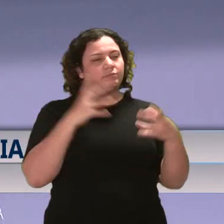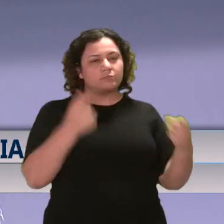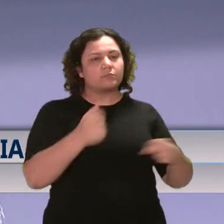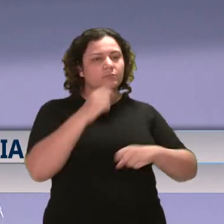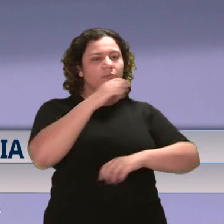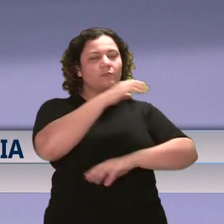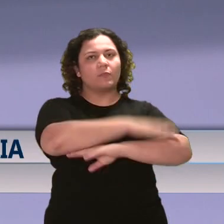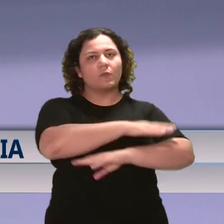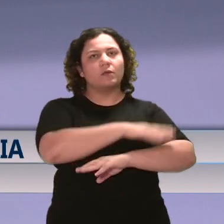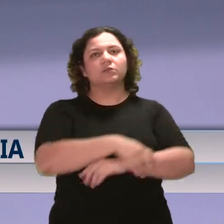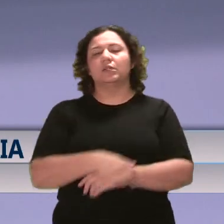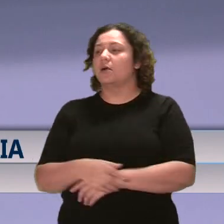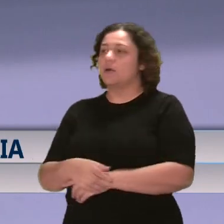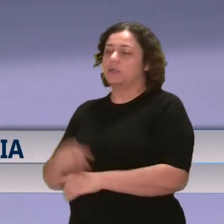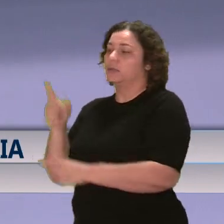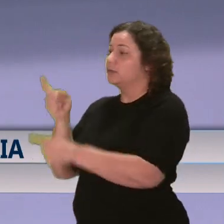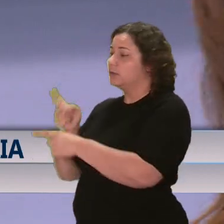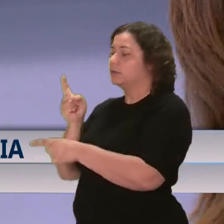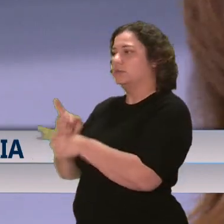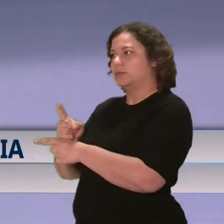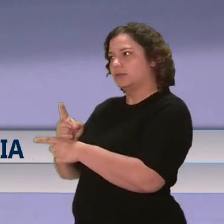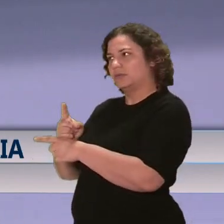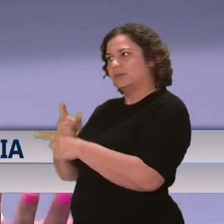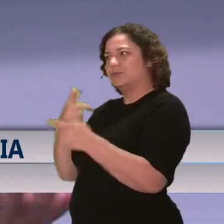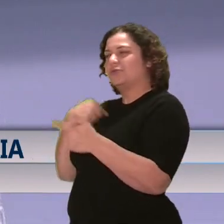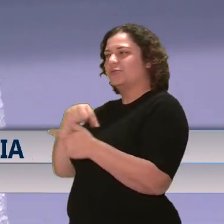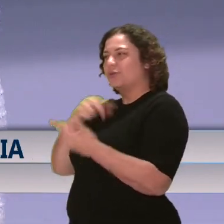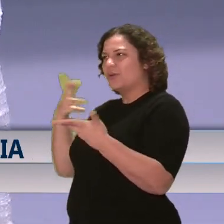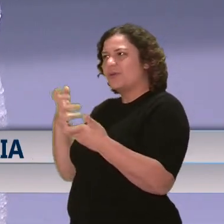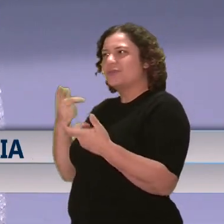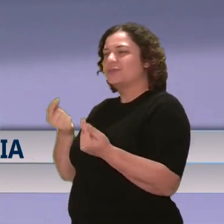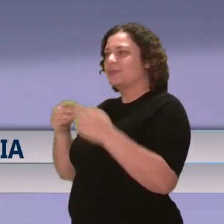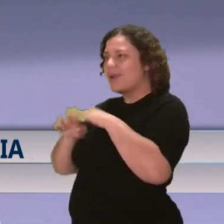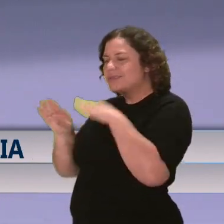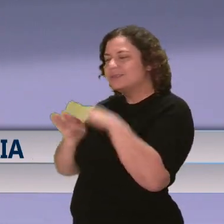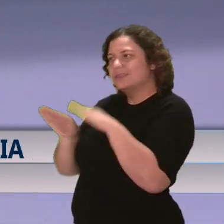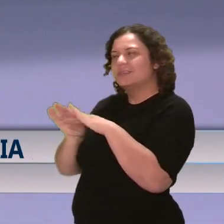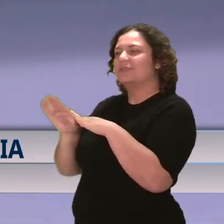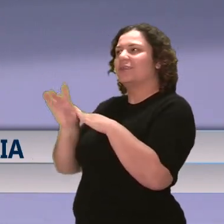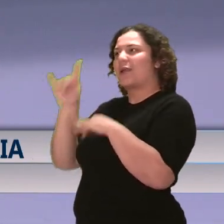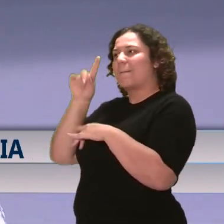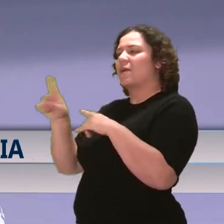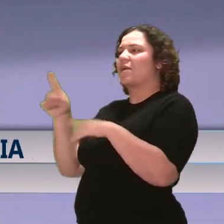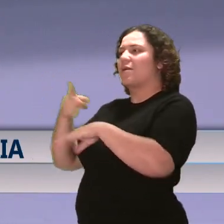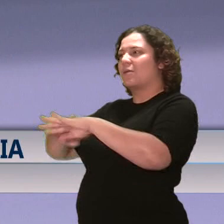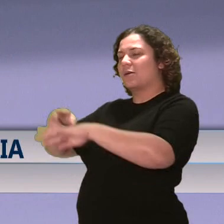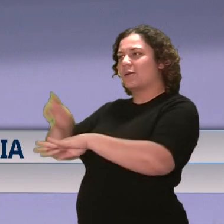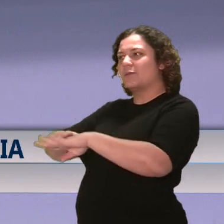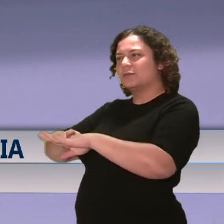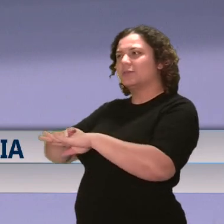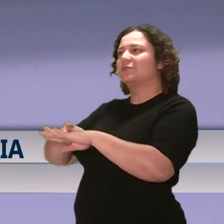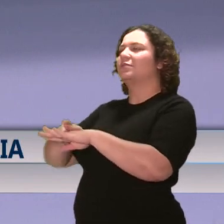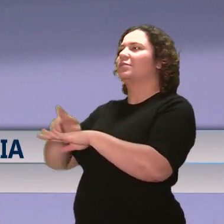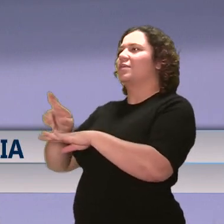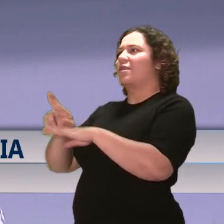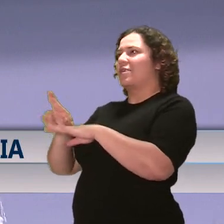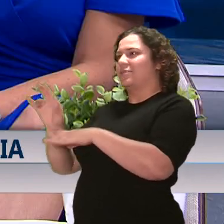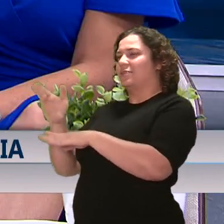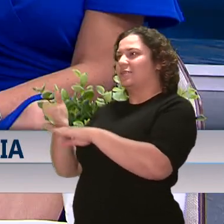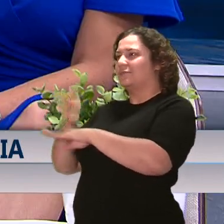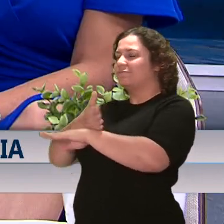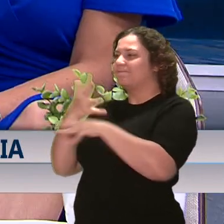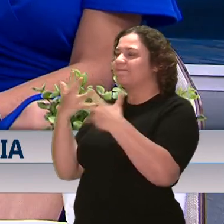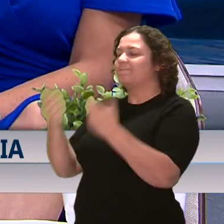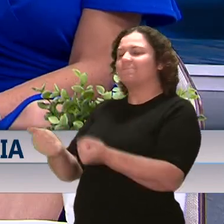Correcto. Así que nuestra intención es esa, seguir estando accesible para nuestro país y aumentar el bienestar en todos